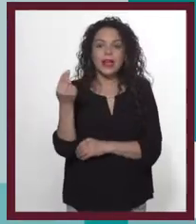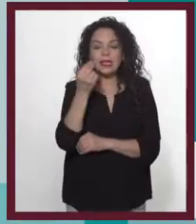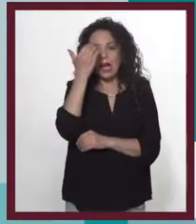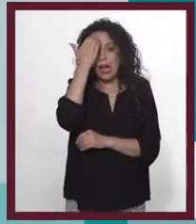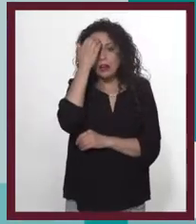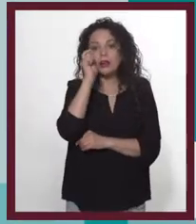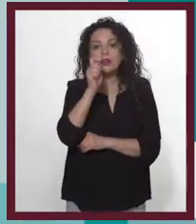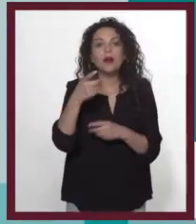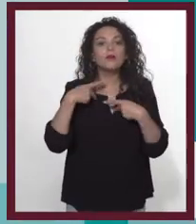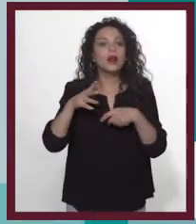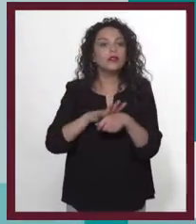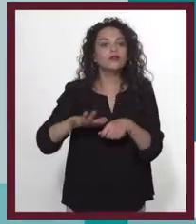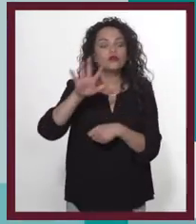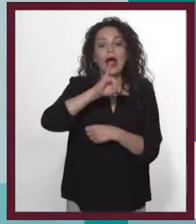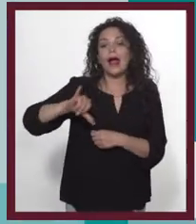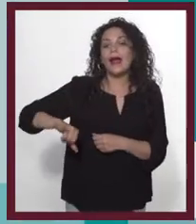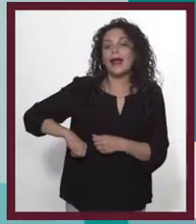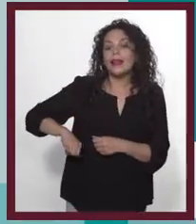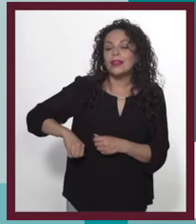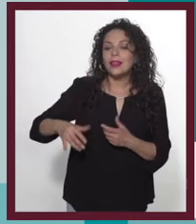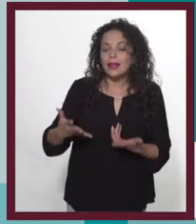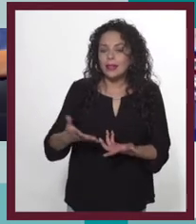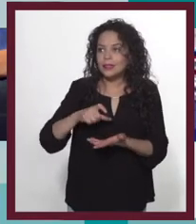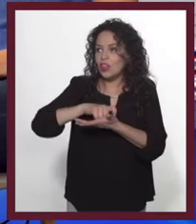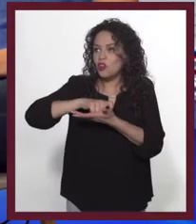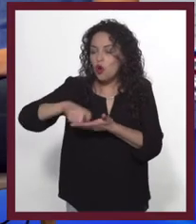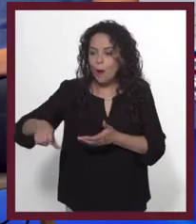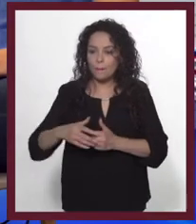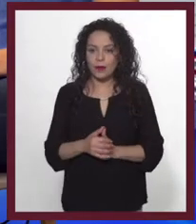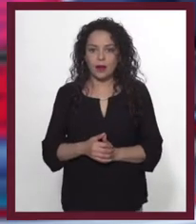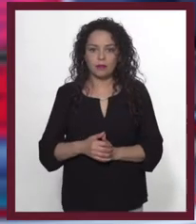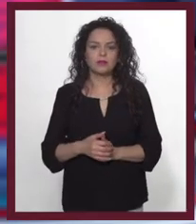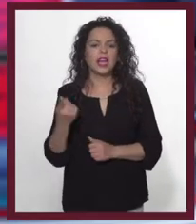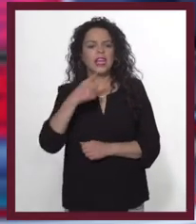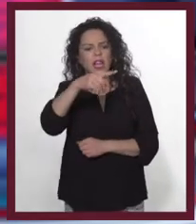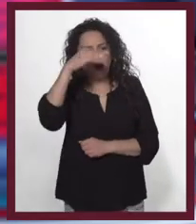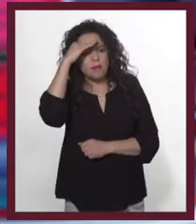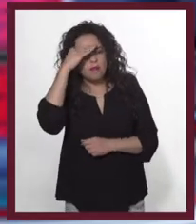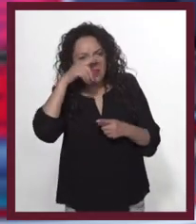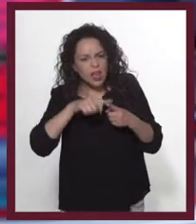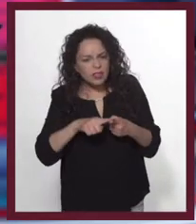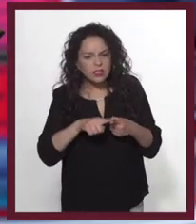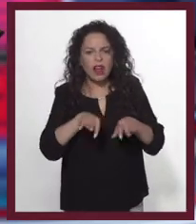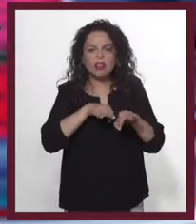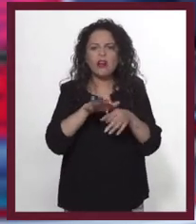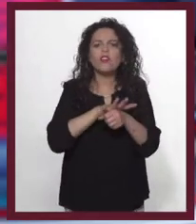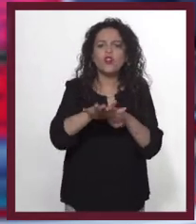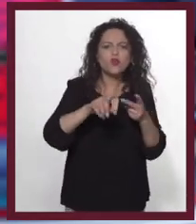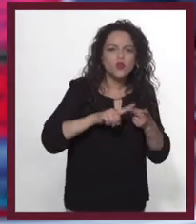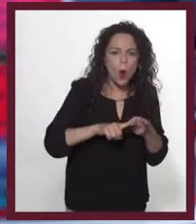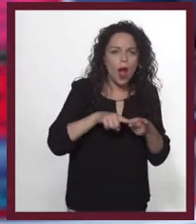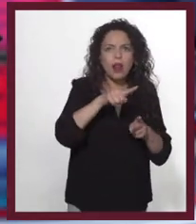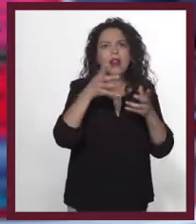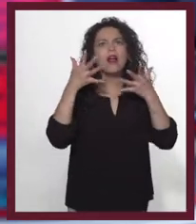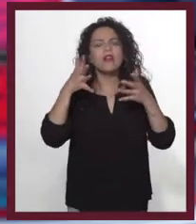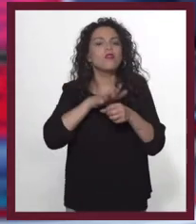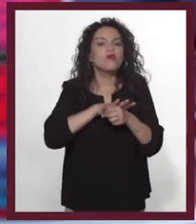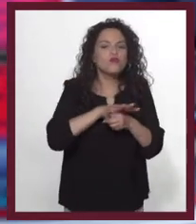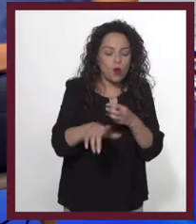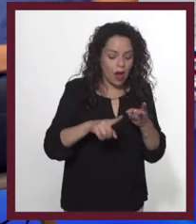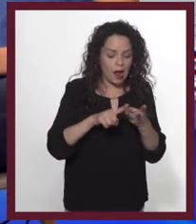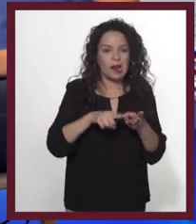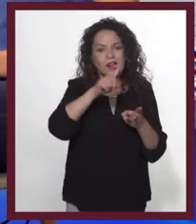tenemos que conocer muy bien a nuestro público. ¿Qué piensa? ¿A qué se dedica? ¿Qué desea?